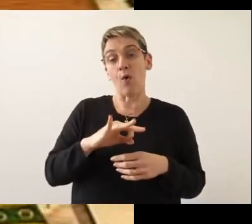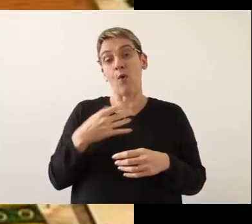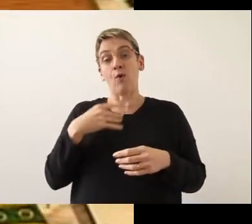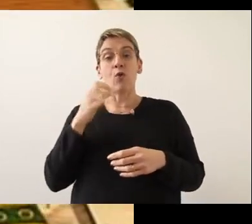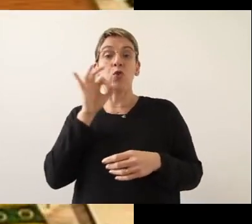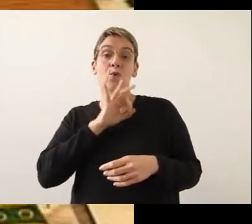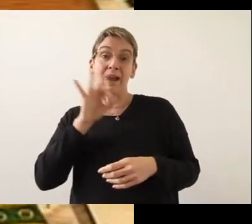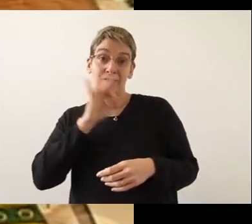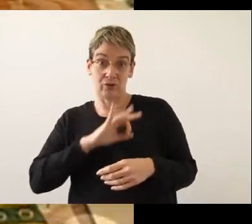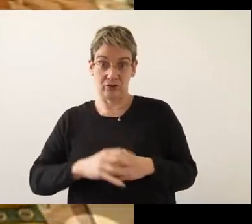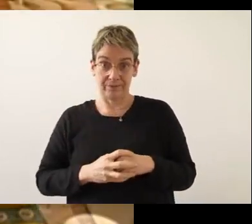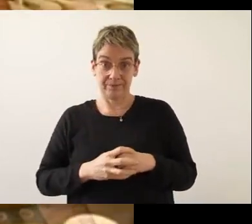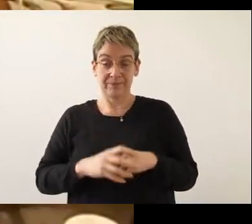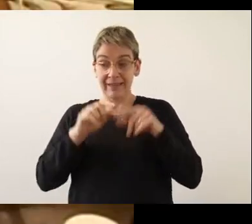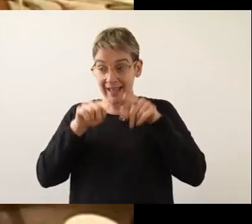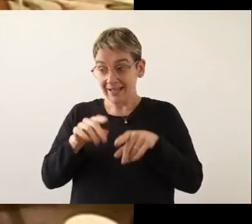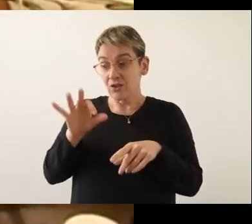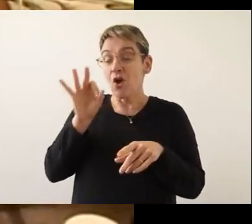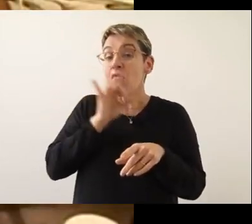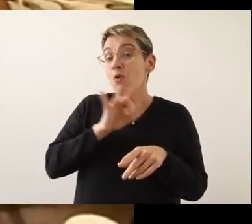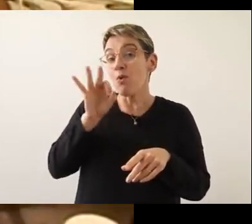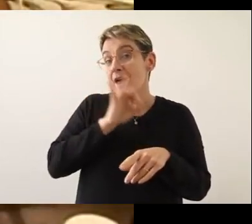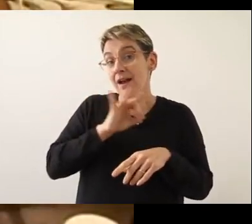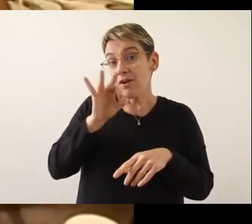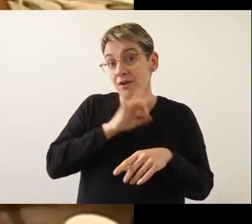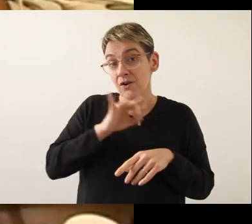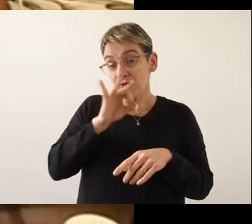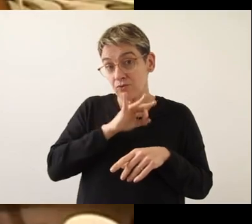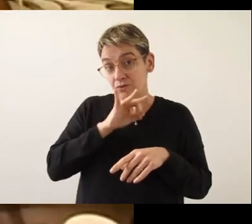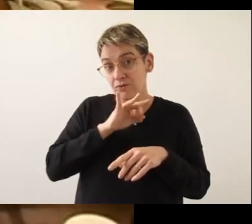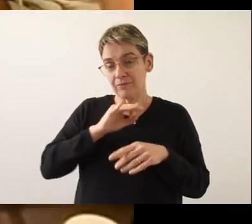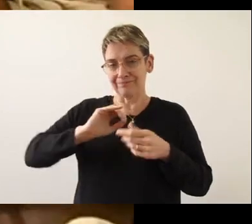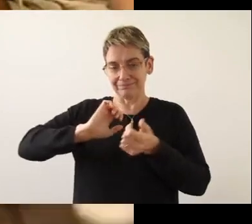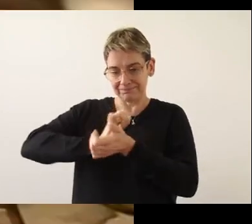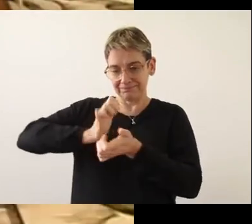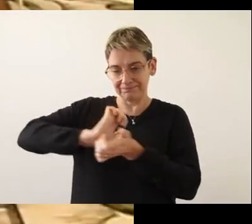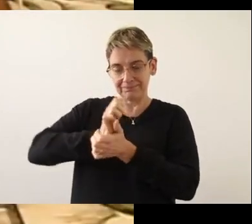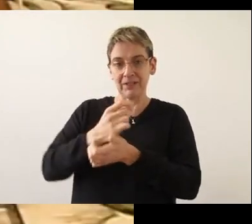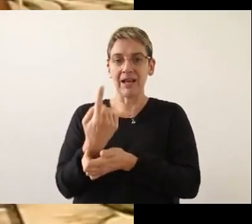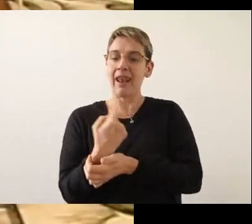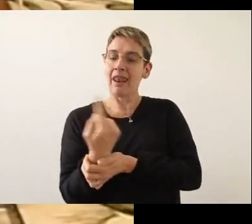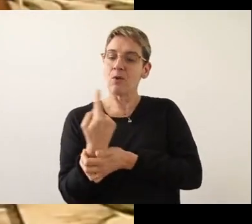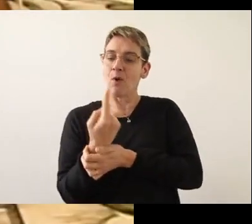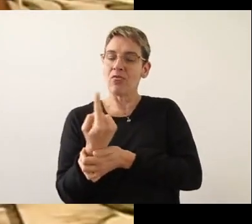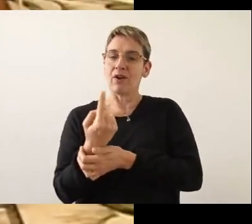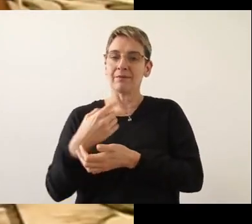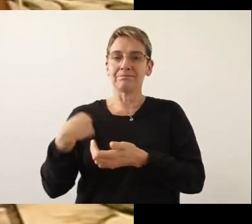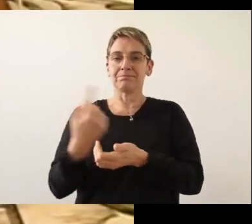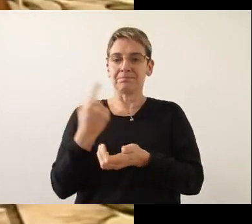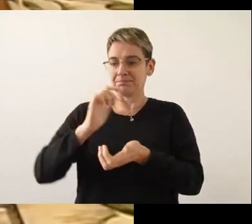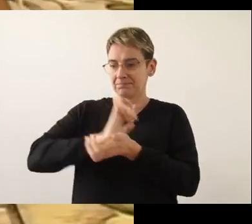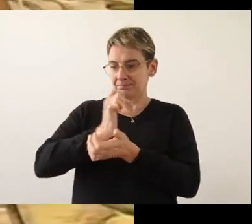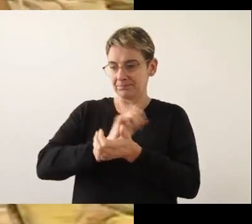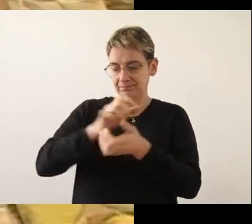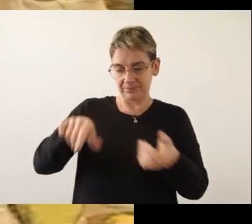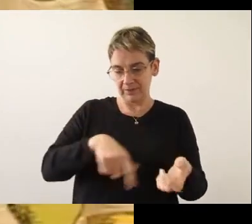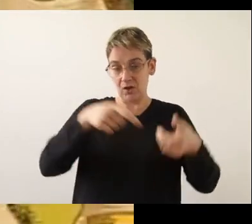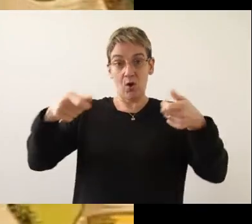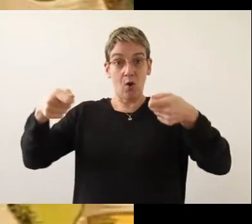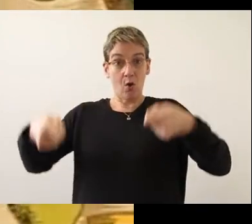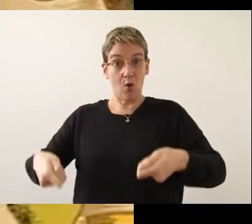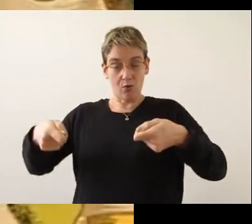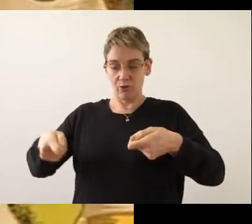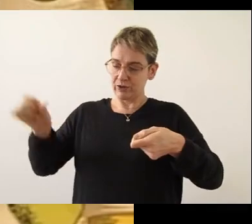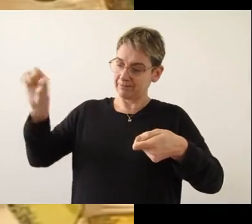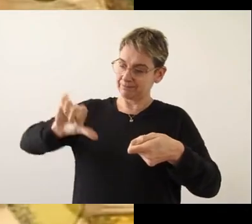caso, duraznos. A estos duraznos los trituramos en la licuadora o procesadora y lo pasamos a